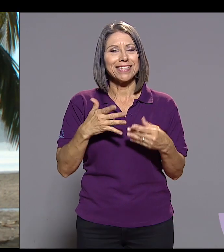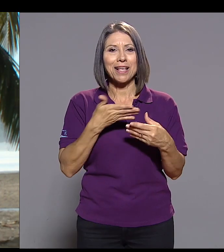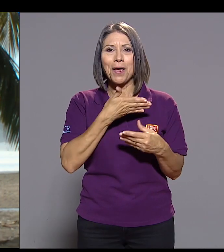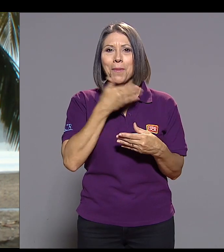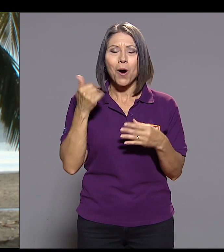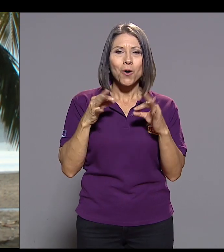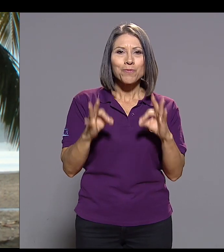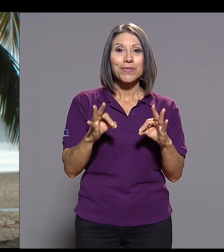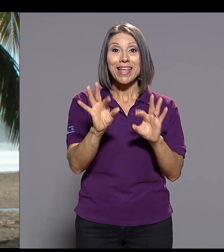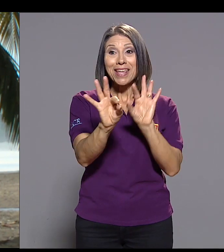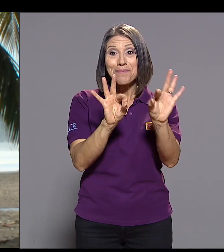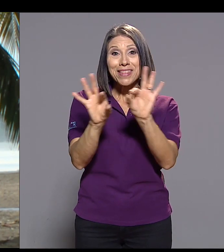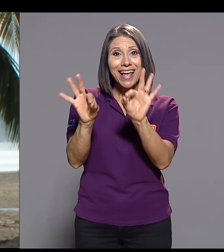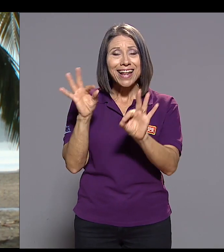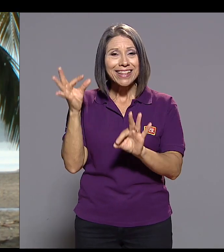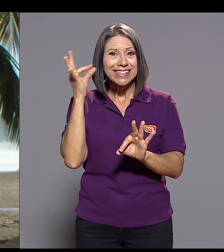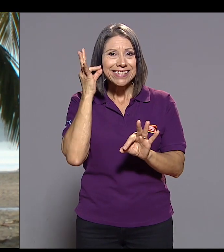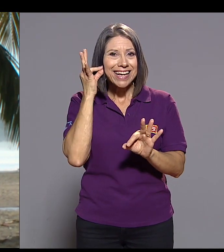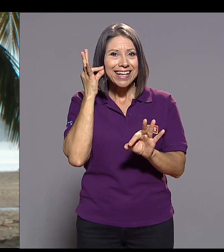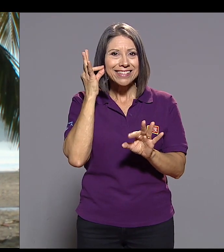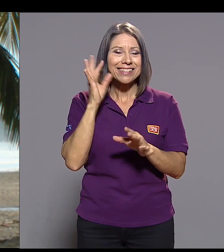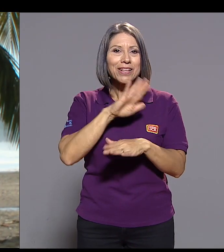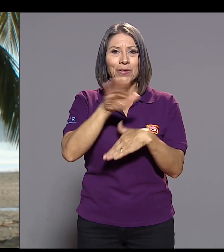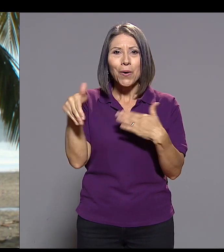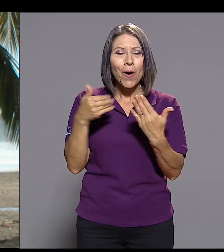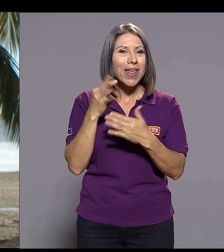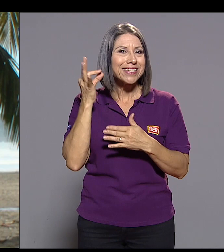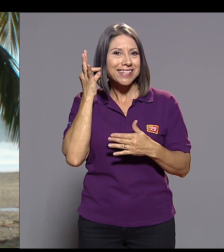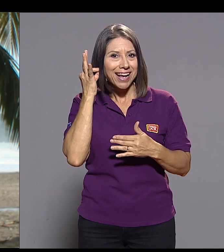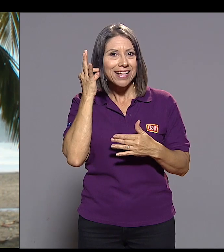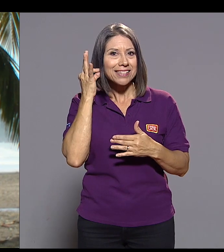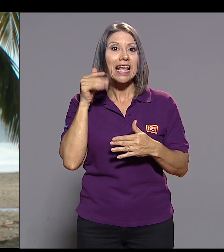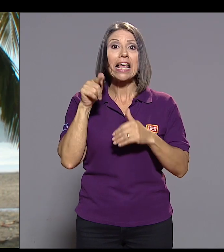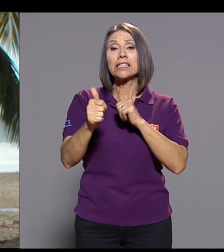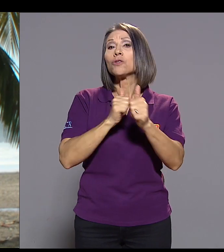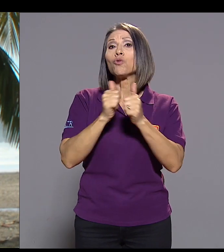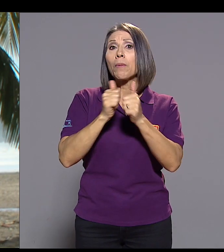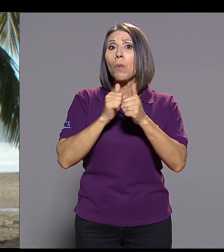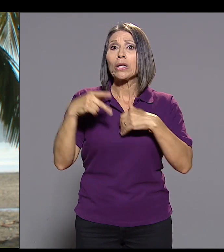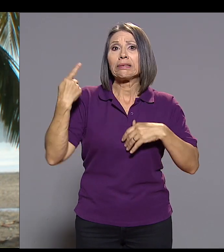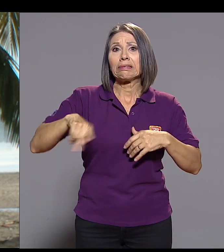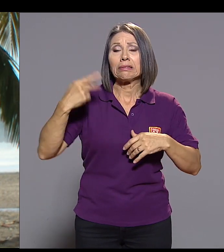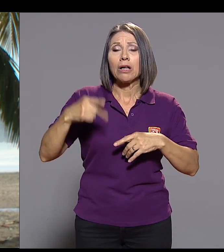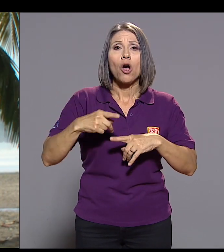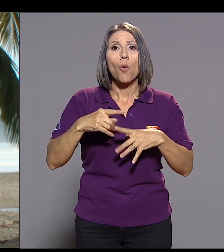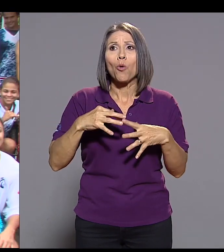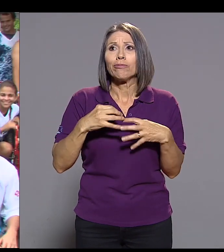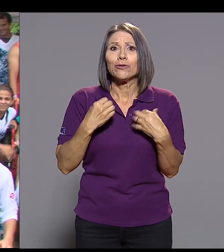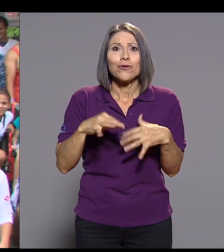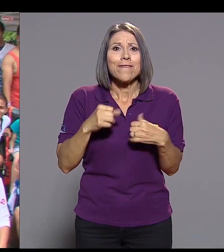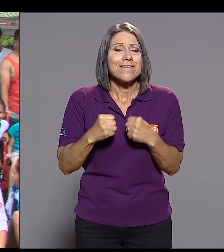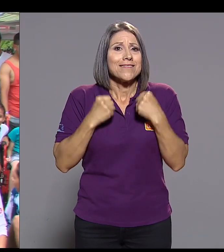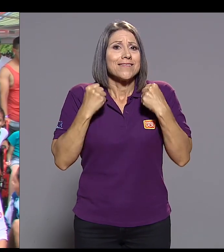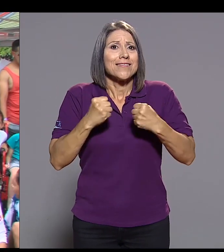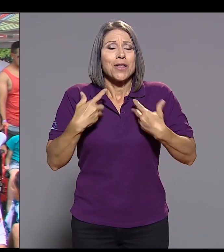es una forma muy rica para sentirse uno mejor. Y pues invitar a todas las chicas